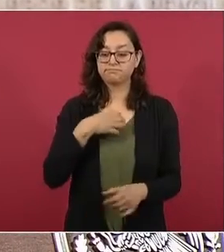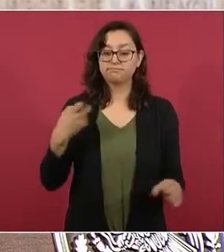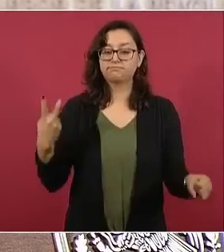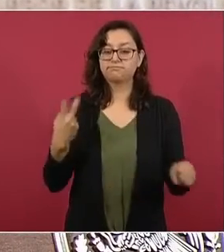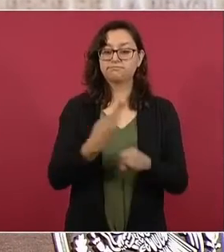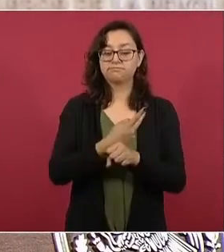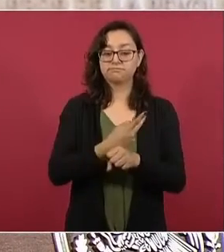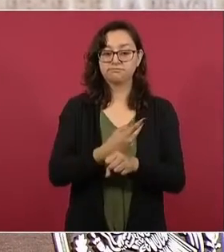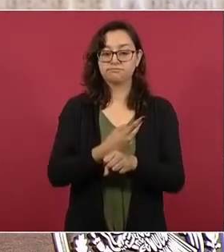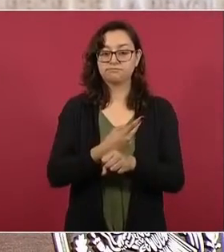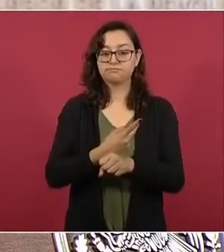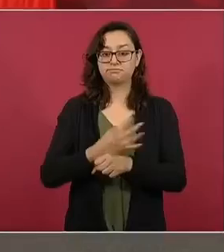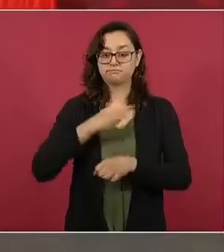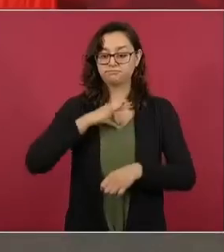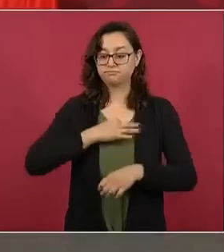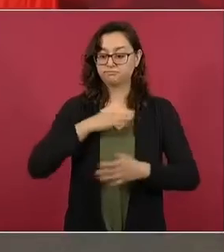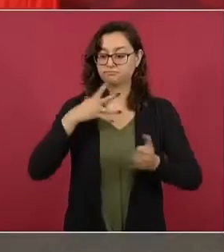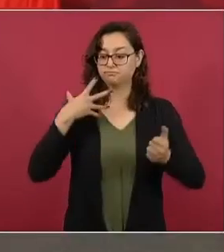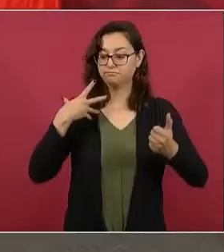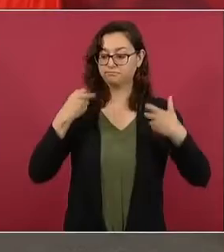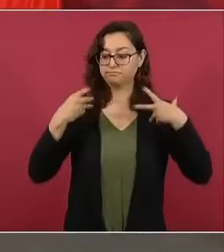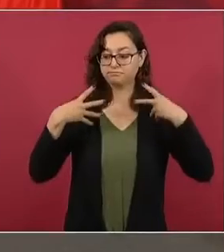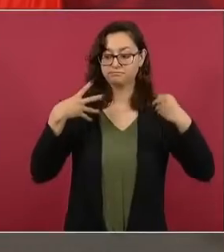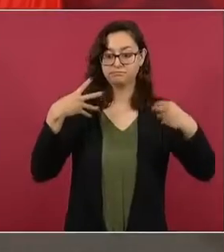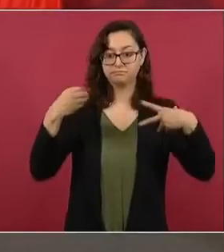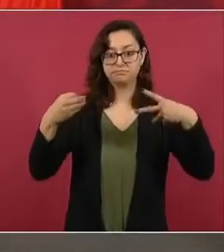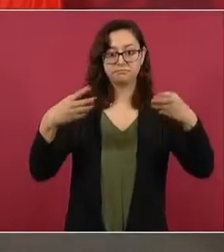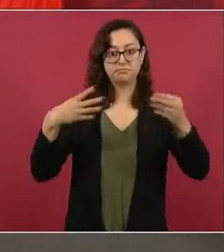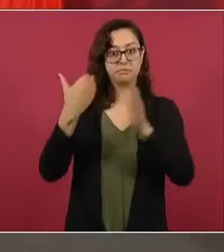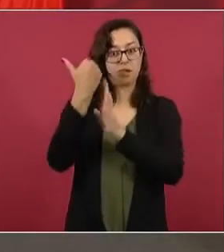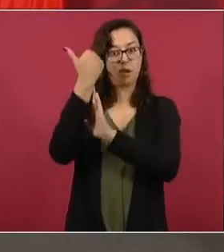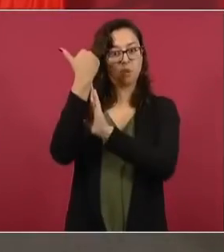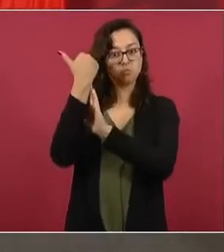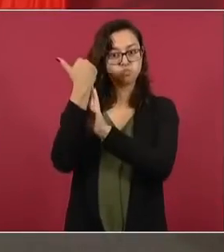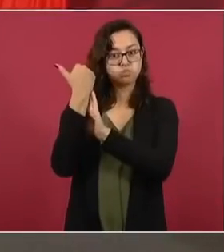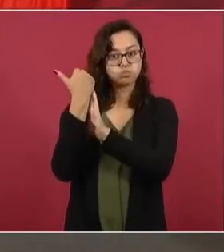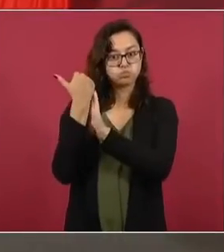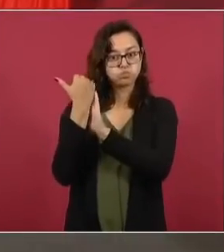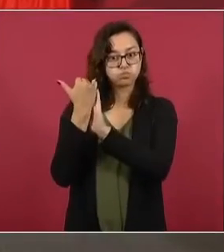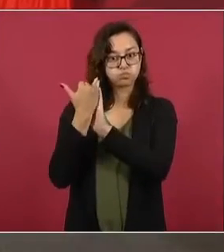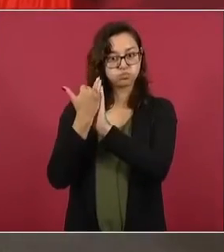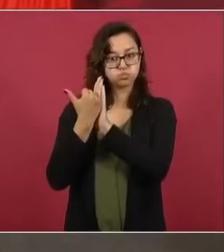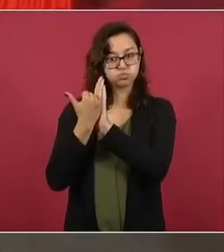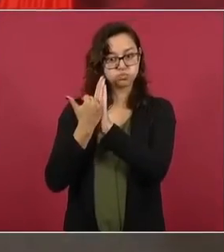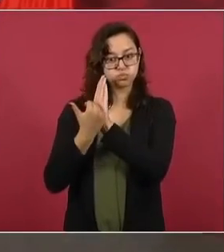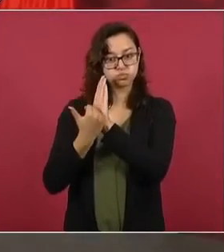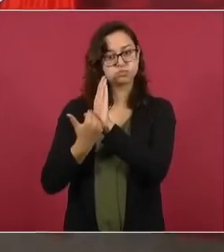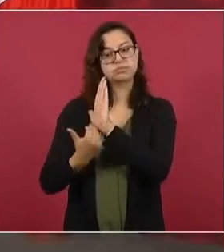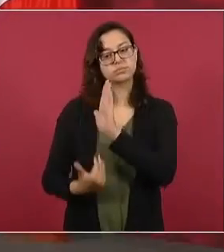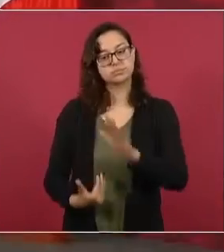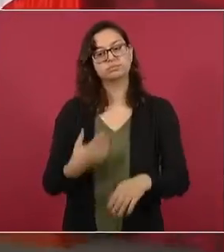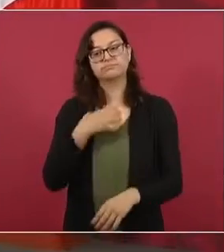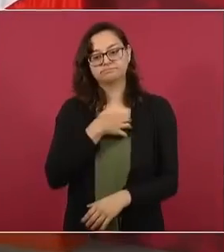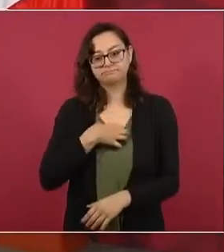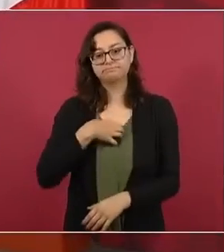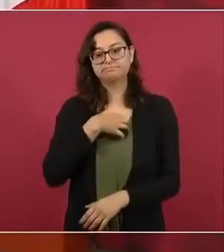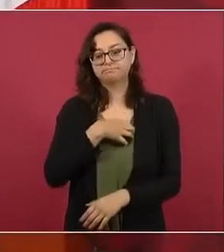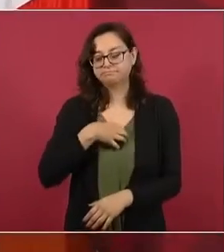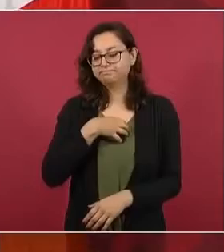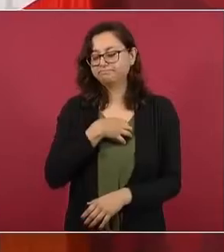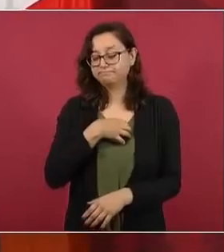está perdiendo fuerza después de tanto